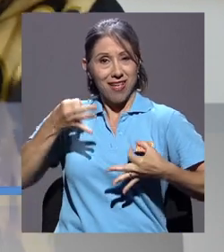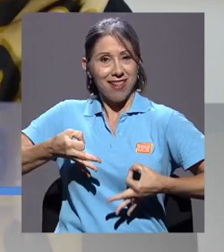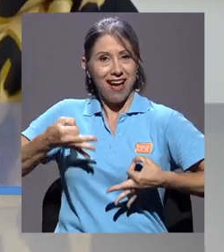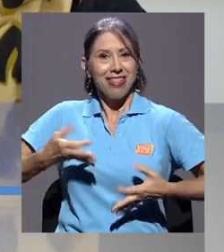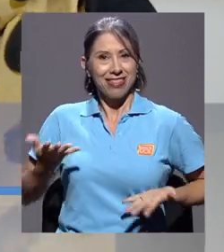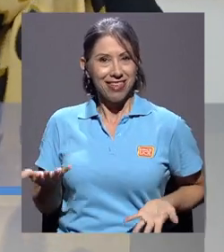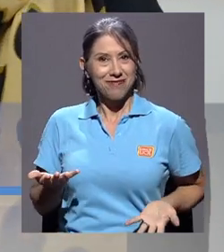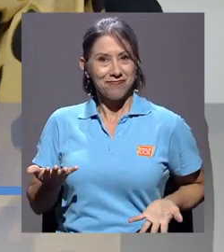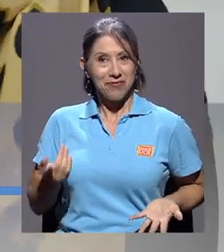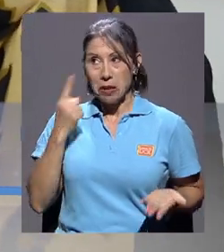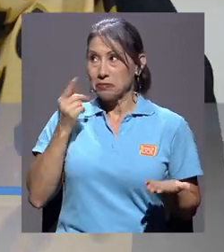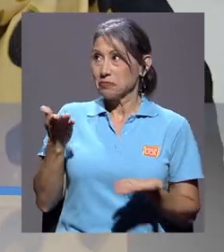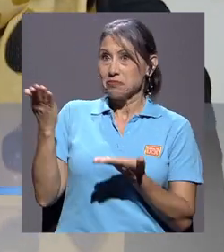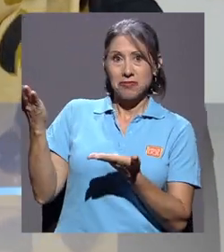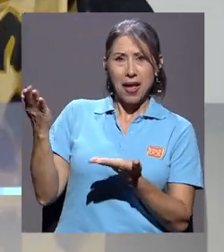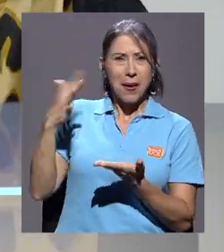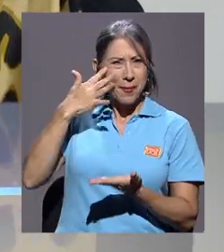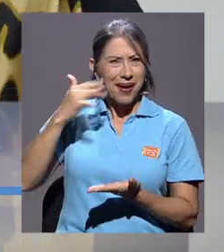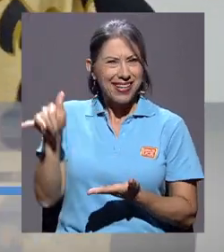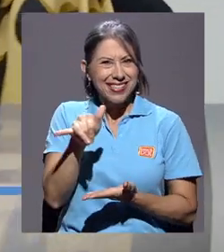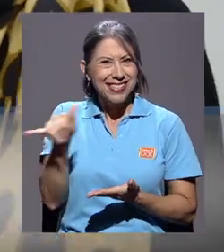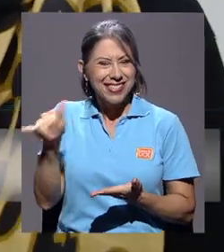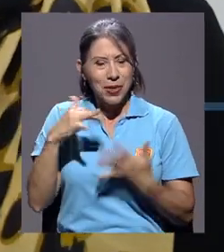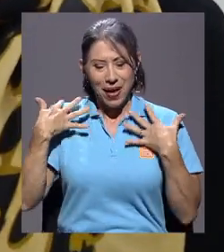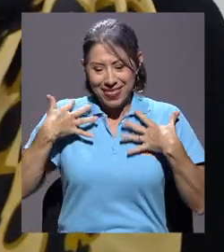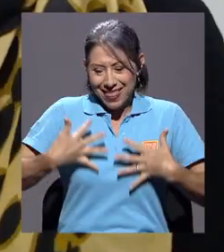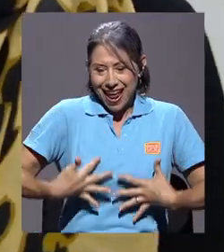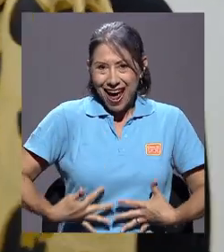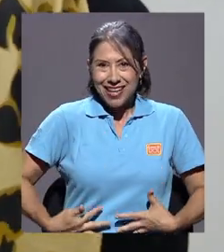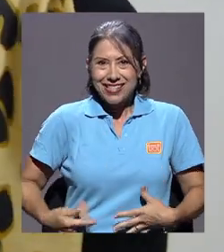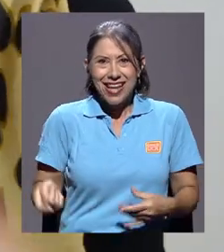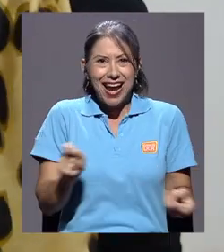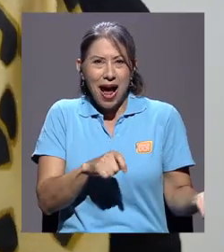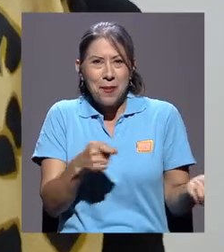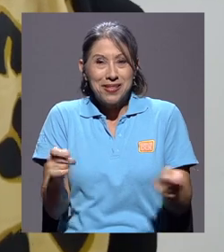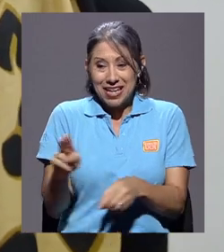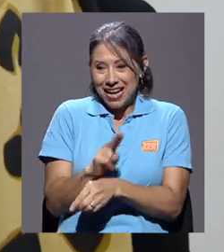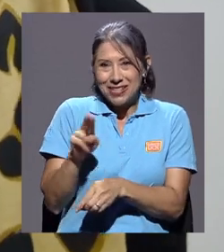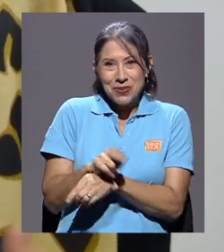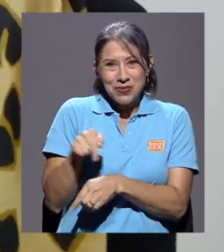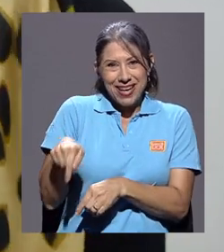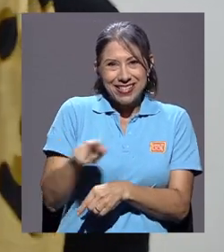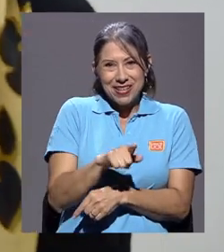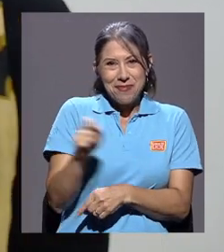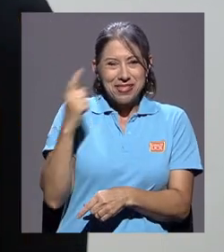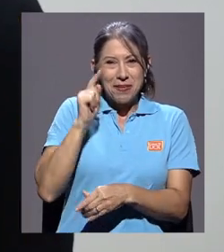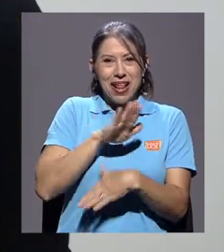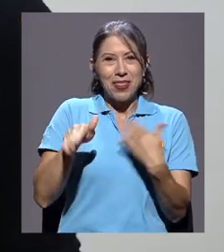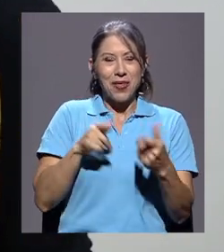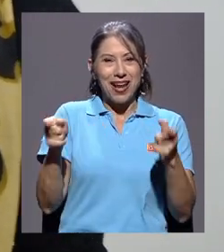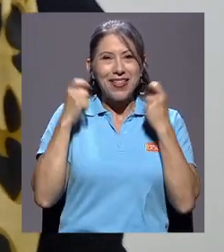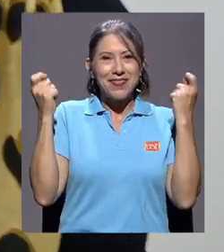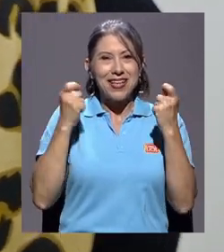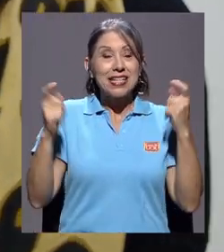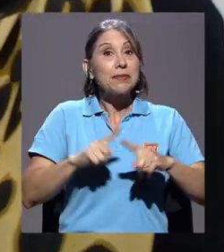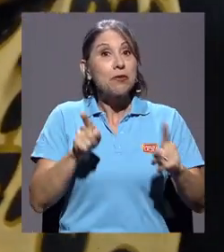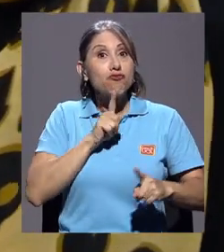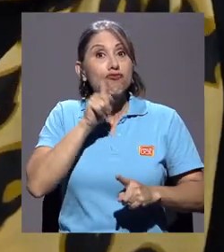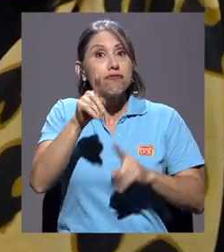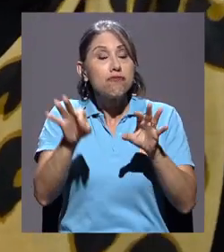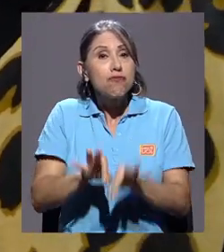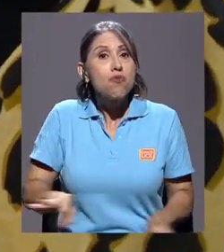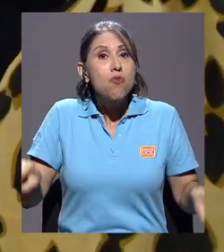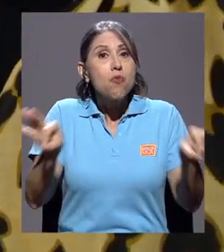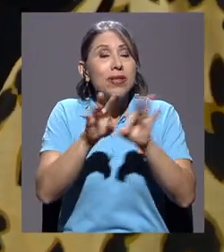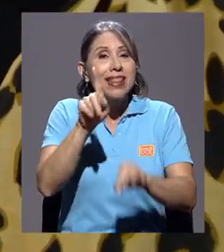En primera vista nos parece muy similar a los trajes de campesina que se usan en todo este mes para todas las fiestas patrias, pero realmente una cosa